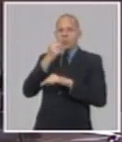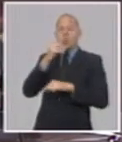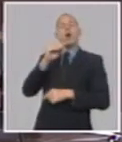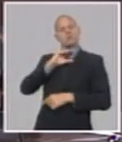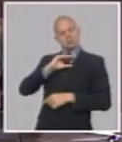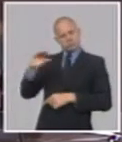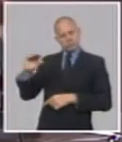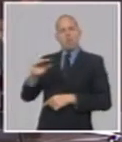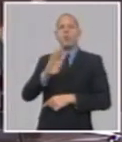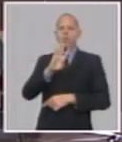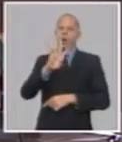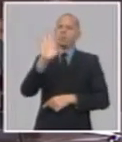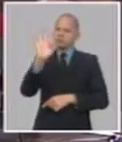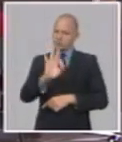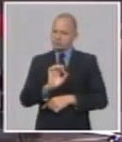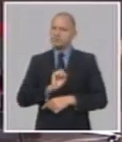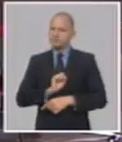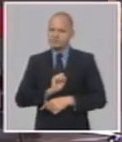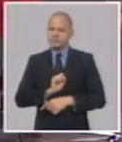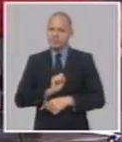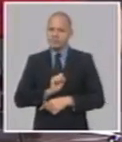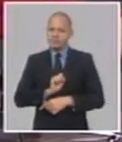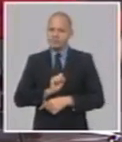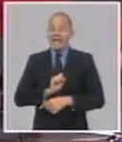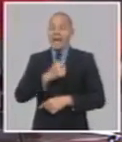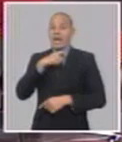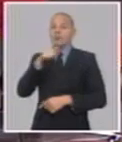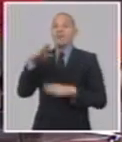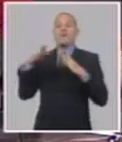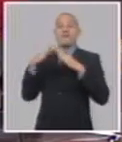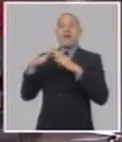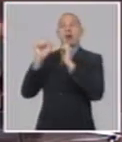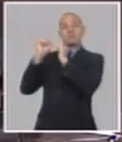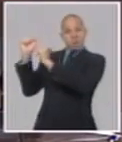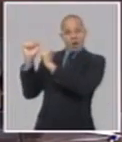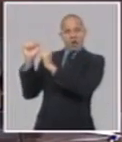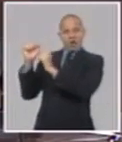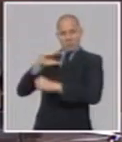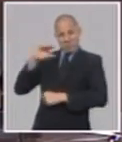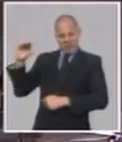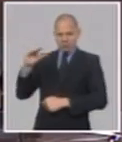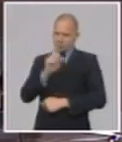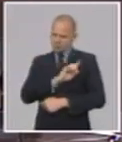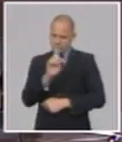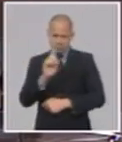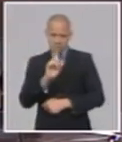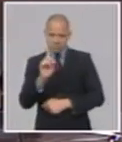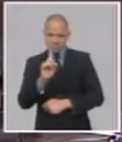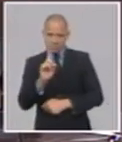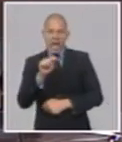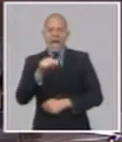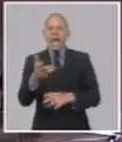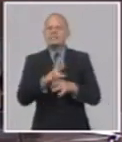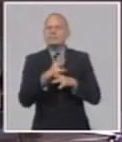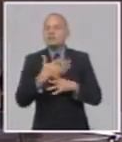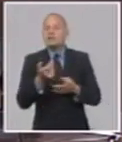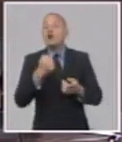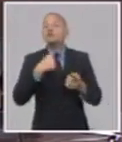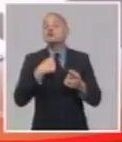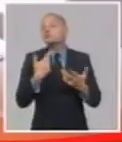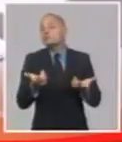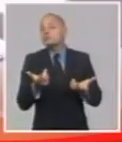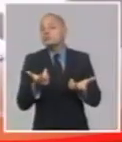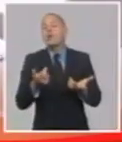esperado tener creadas las condiciones para ir implementando el pago de ese impuesto? ¿Estaba desde 2013 en ley? ¿Ahora es